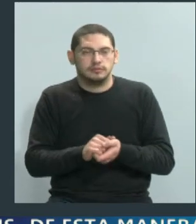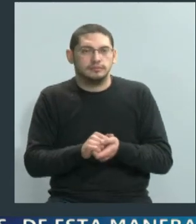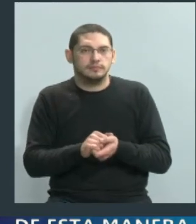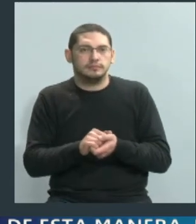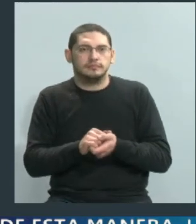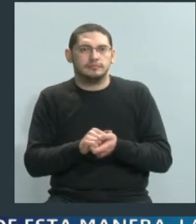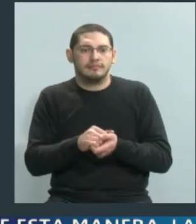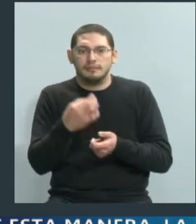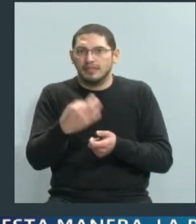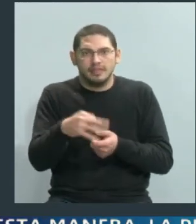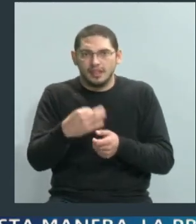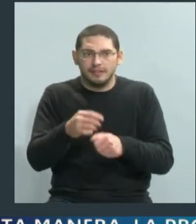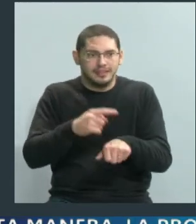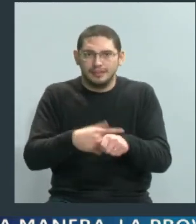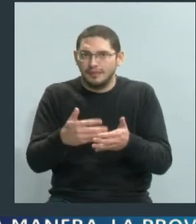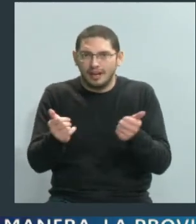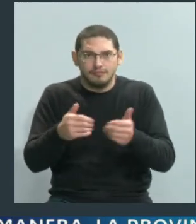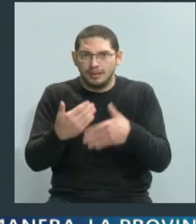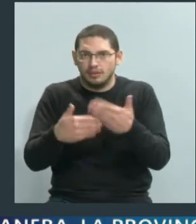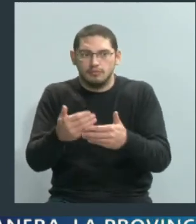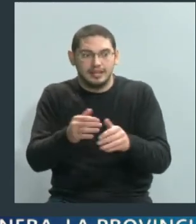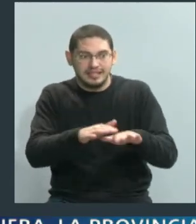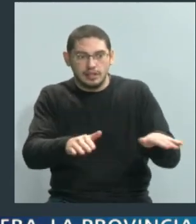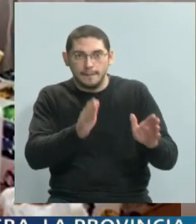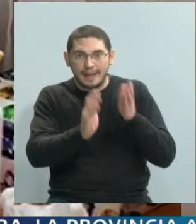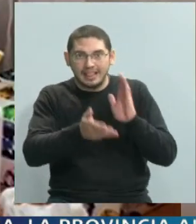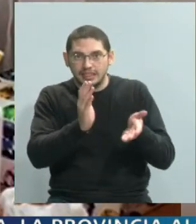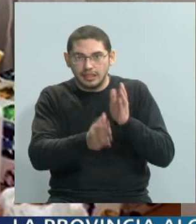cierta celeridad, por supuesto, como en cualquier tipo de maltrato,